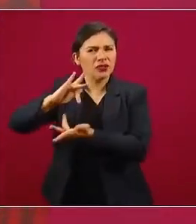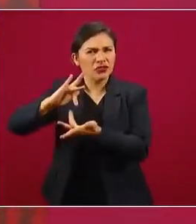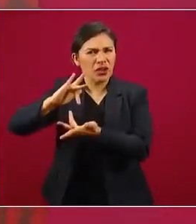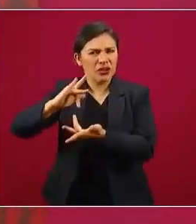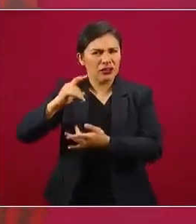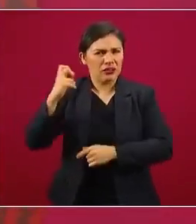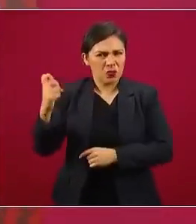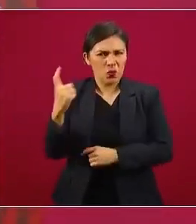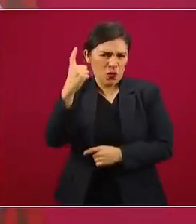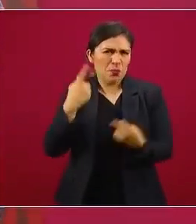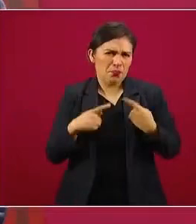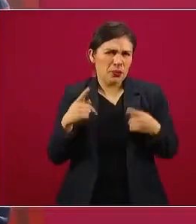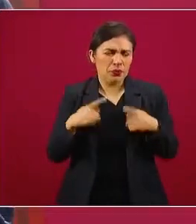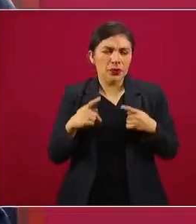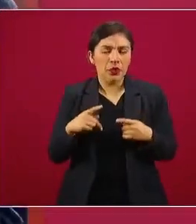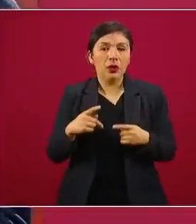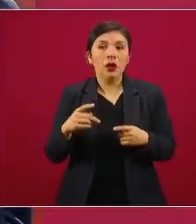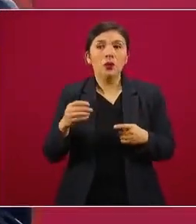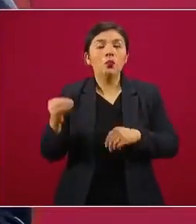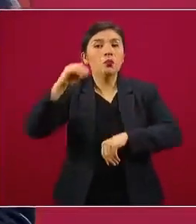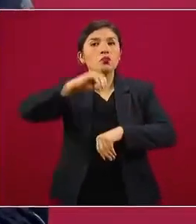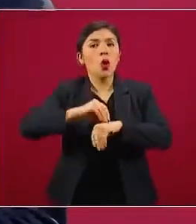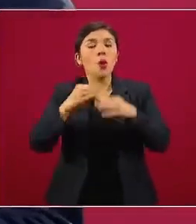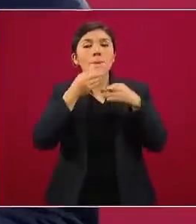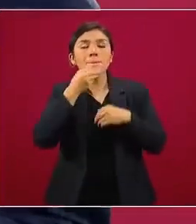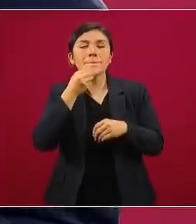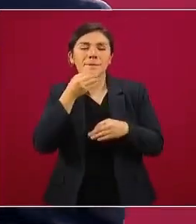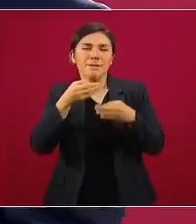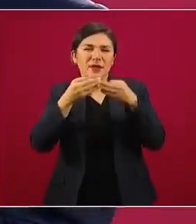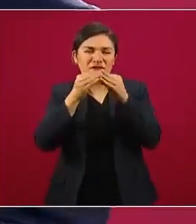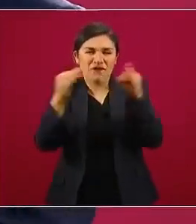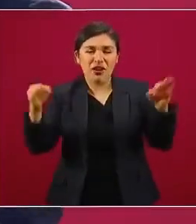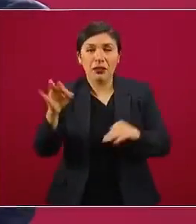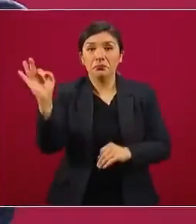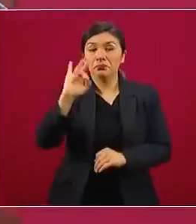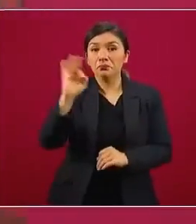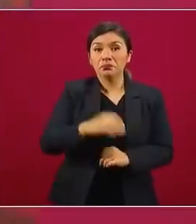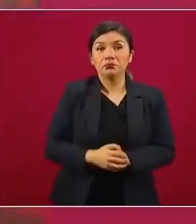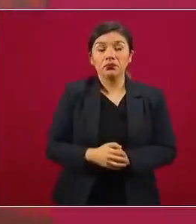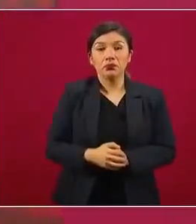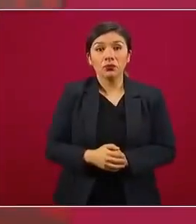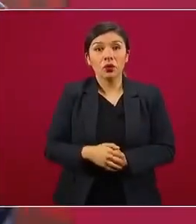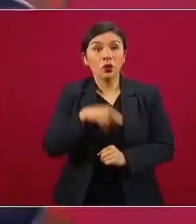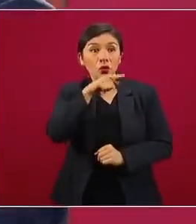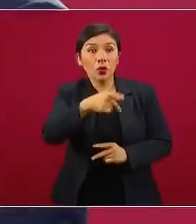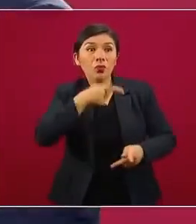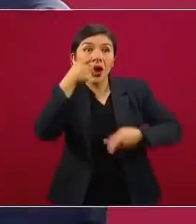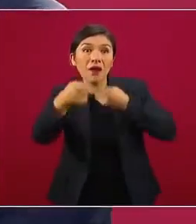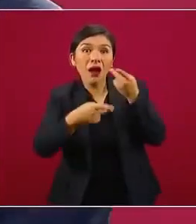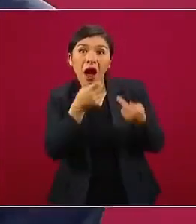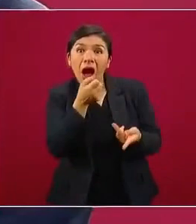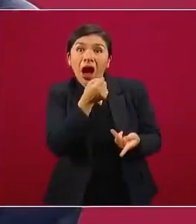que puso un mensaje. O si esto dicen en público,